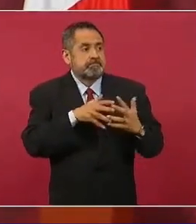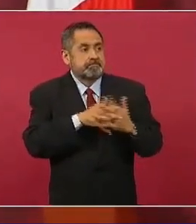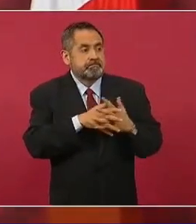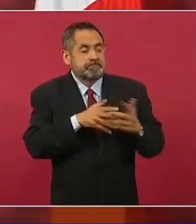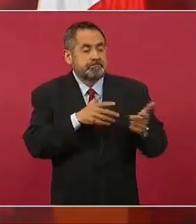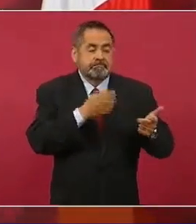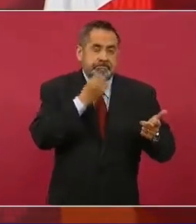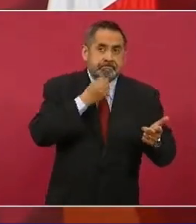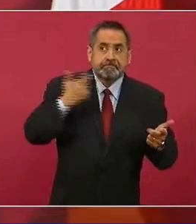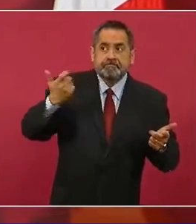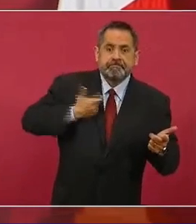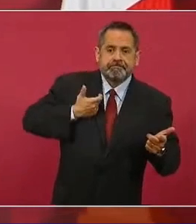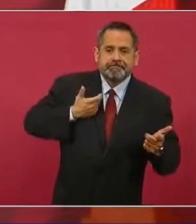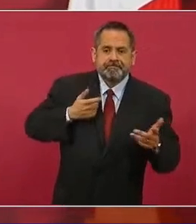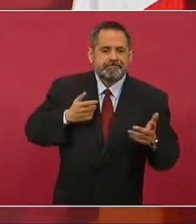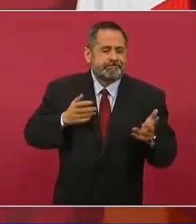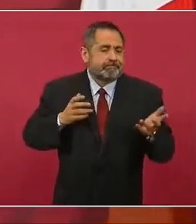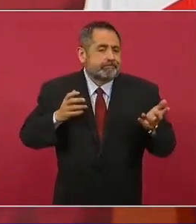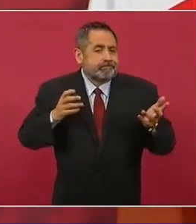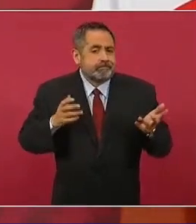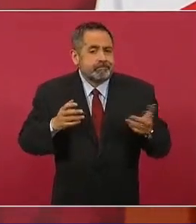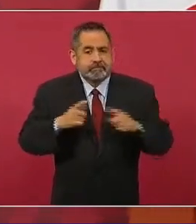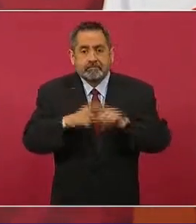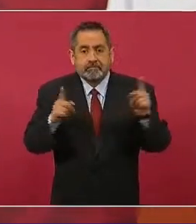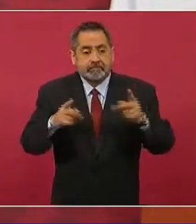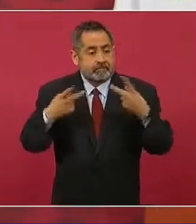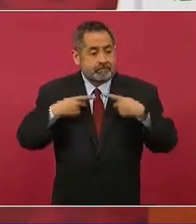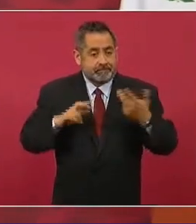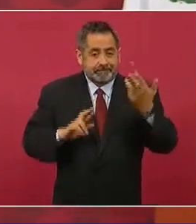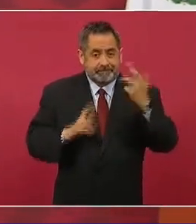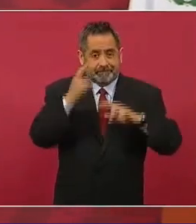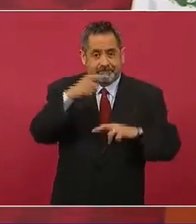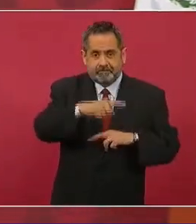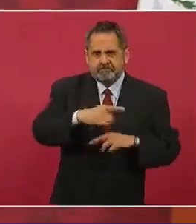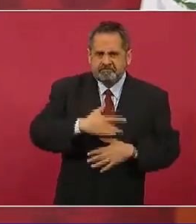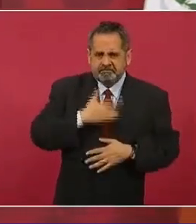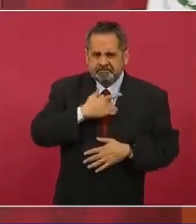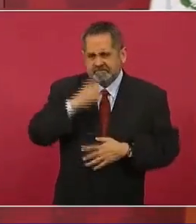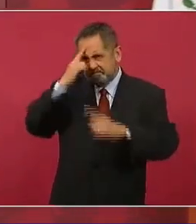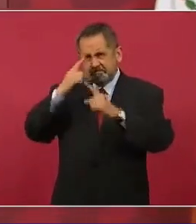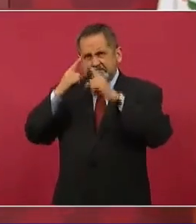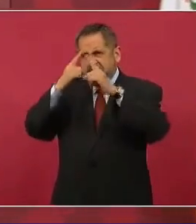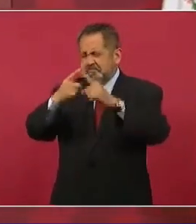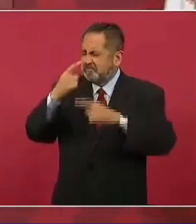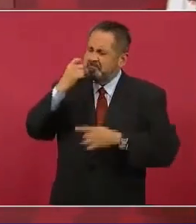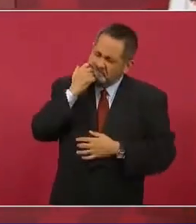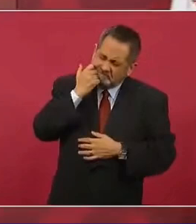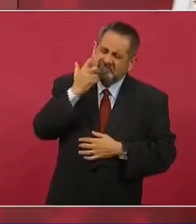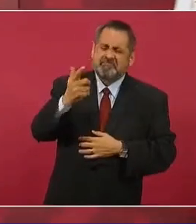un sueldo, lucha porque ese es su trabajo,